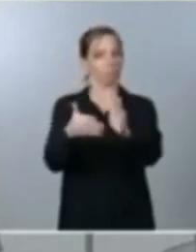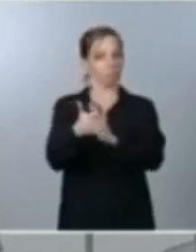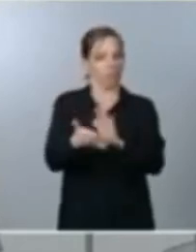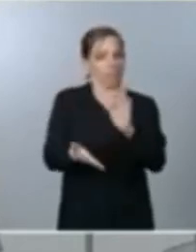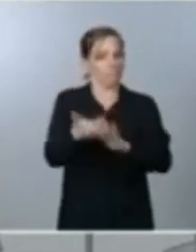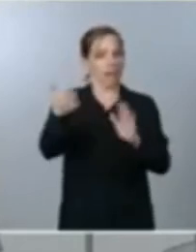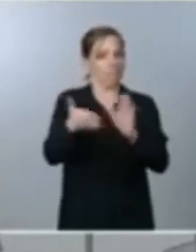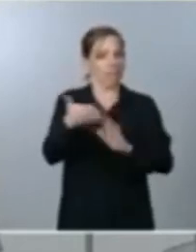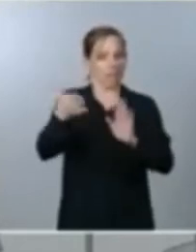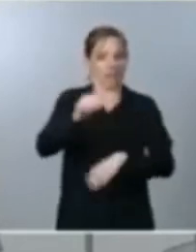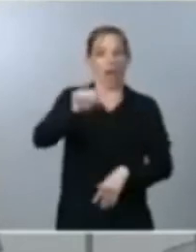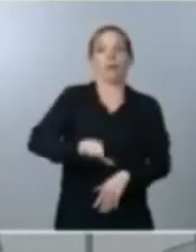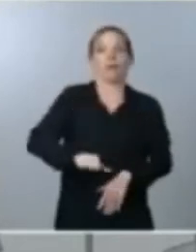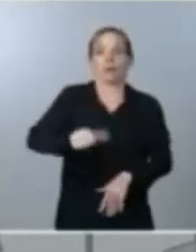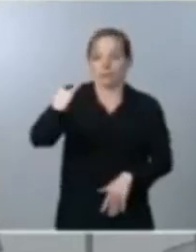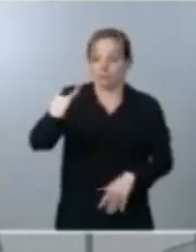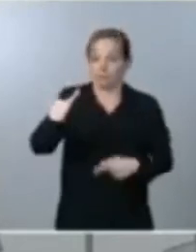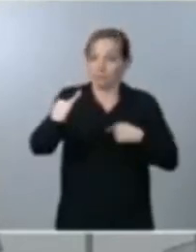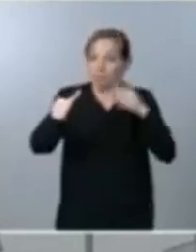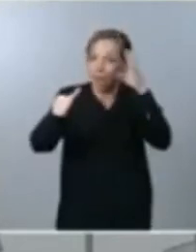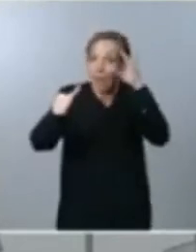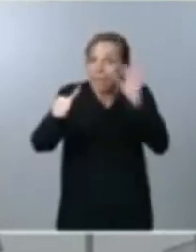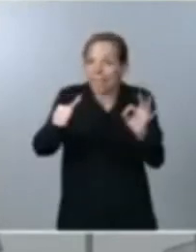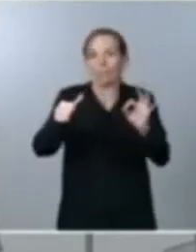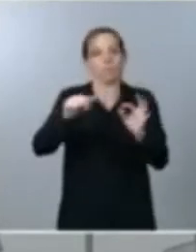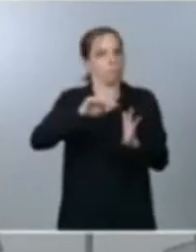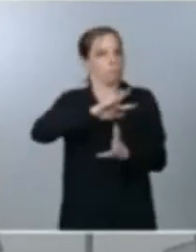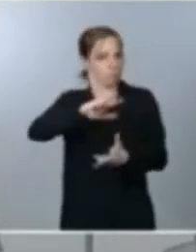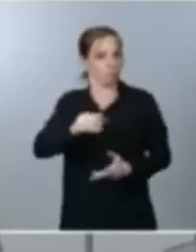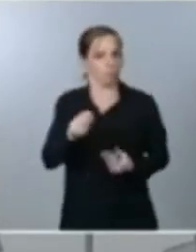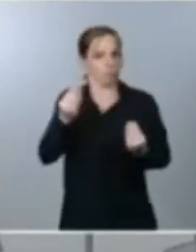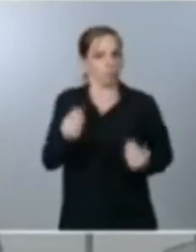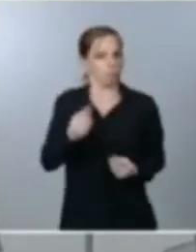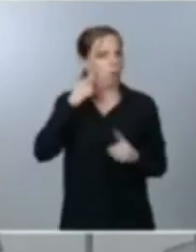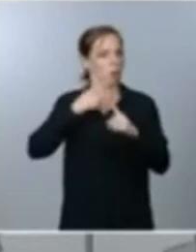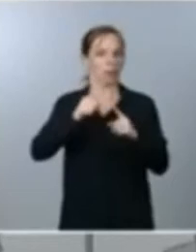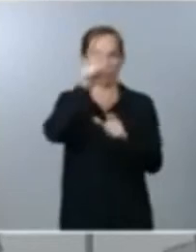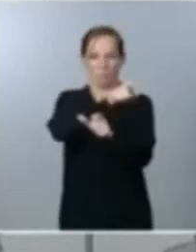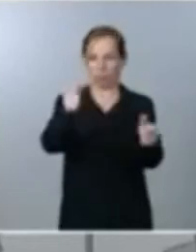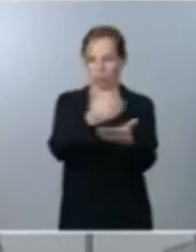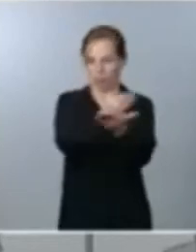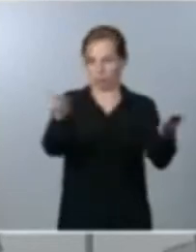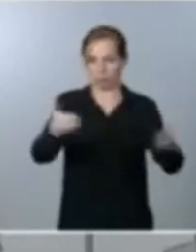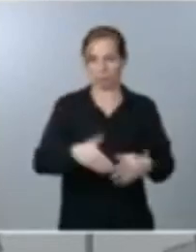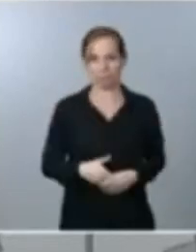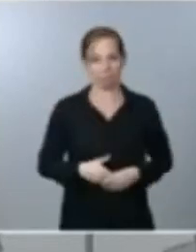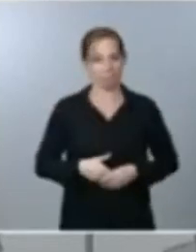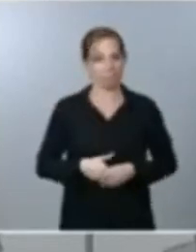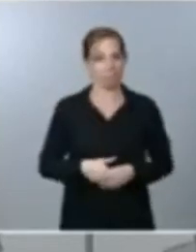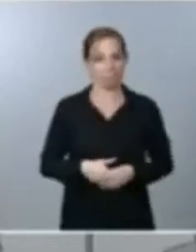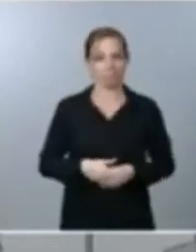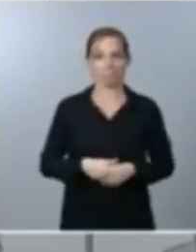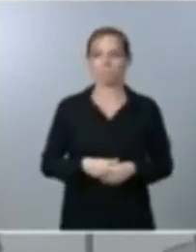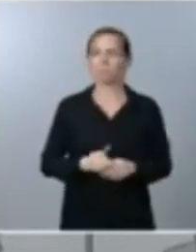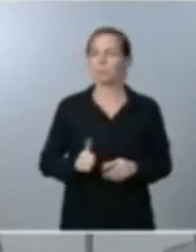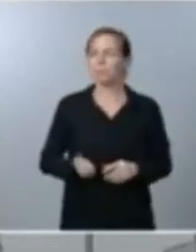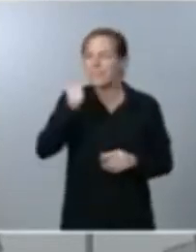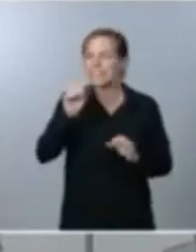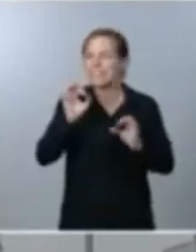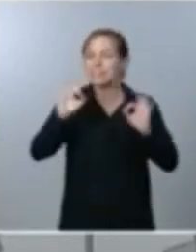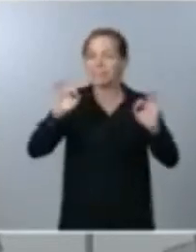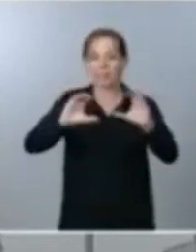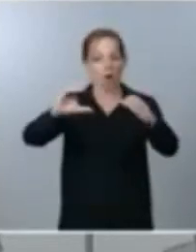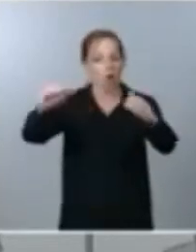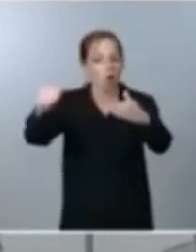creo que es una magnífica noticia para el conjunto de la ciudadanía sobre todo para aquellos colectivos para aquellos territorios